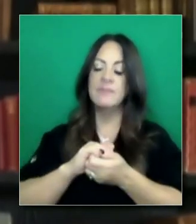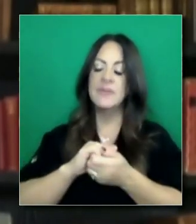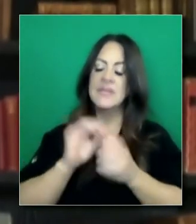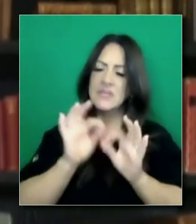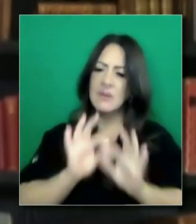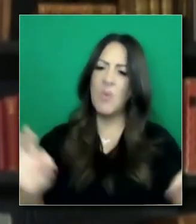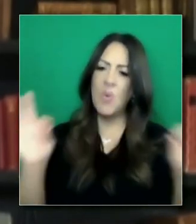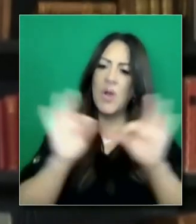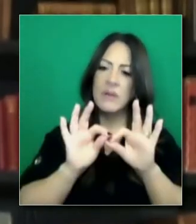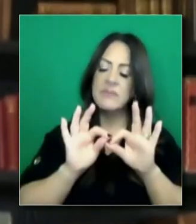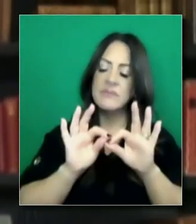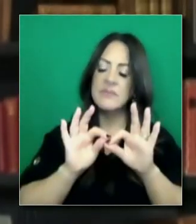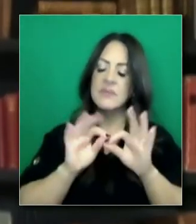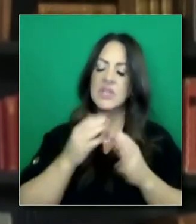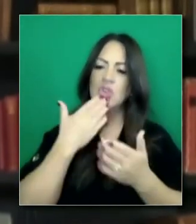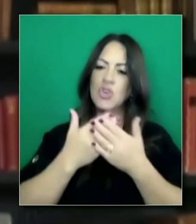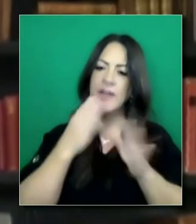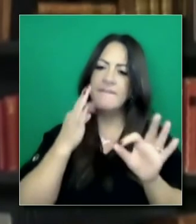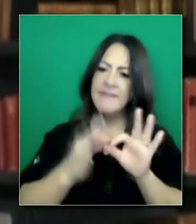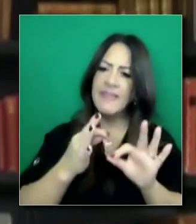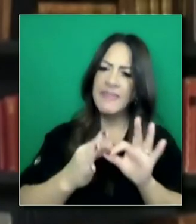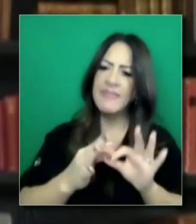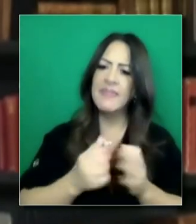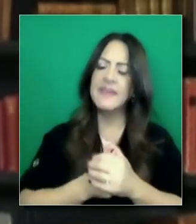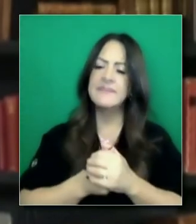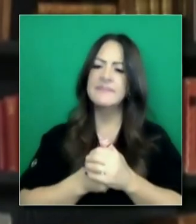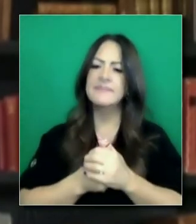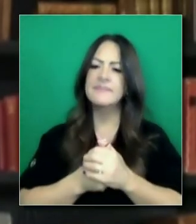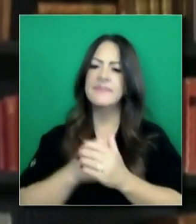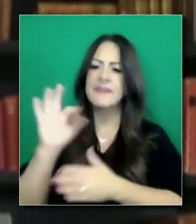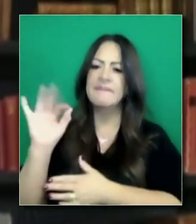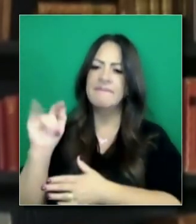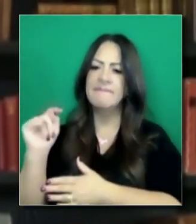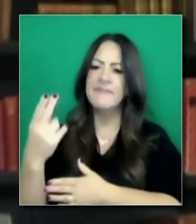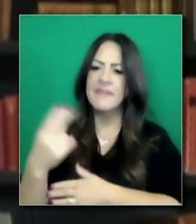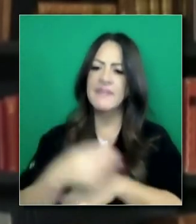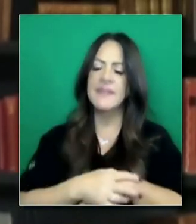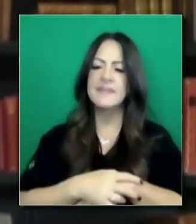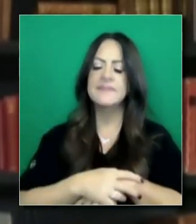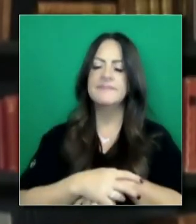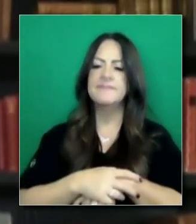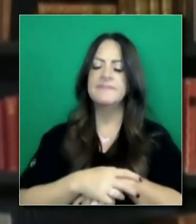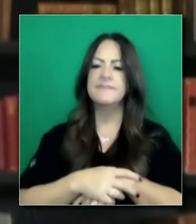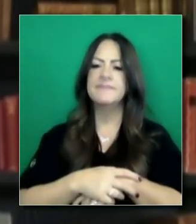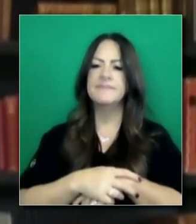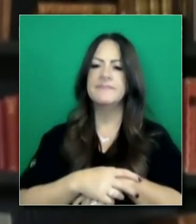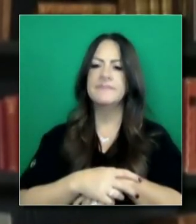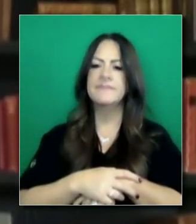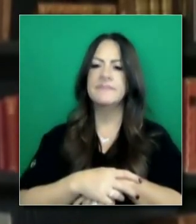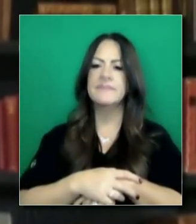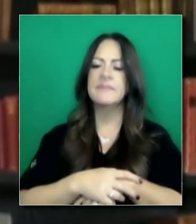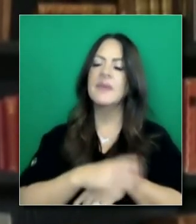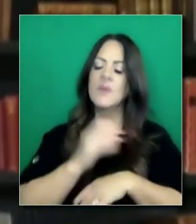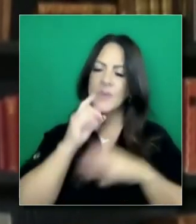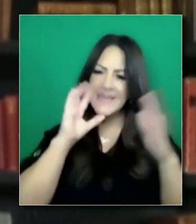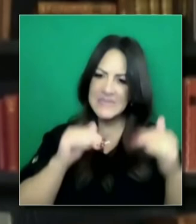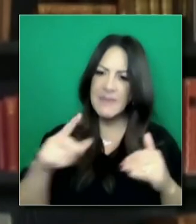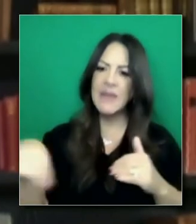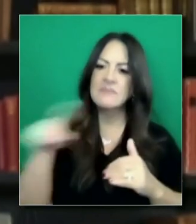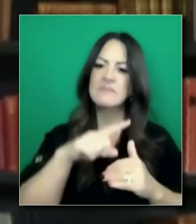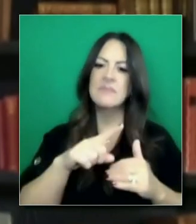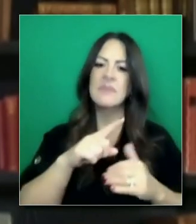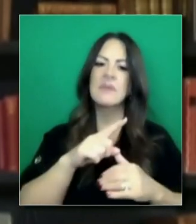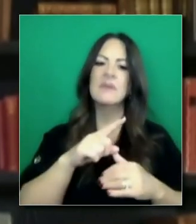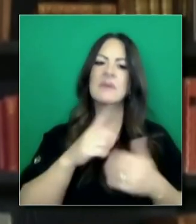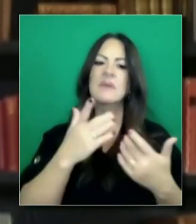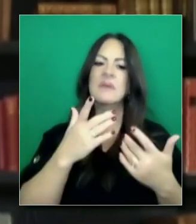van a ser críticas y tendremos que tener buena fe entre nosotros. Y una vez más, hay que mantenernos